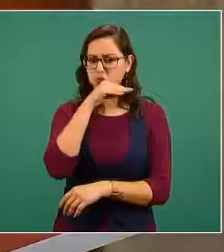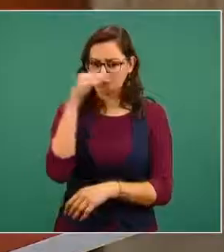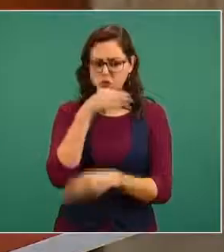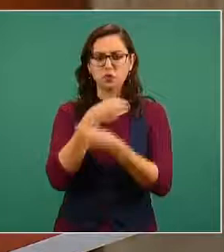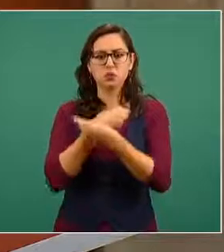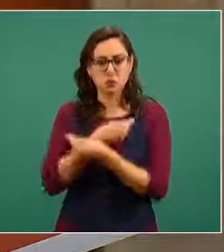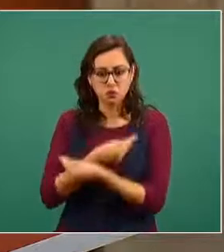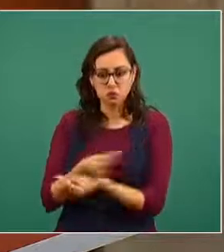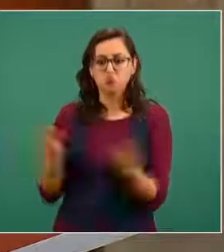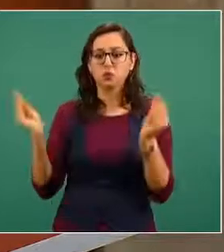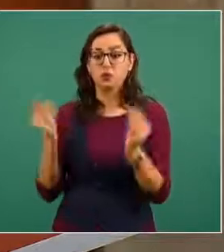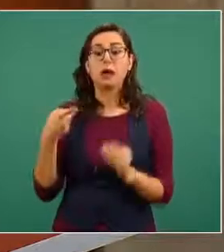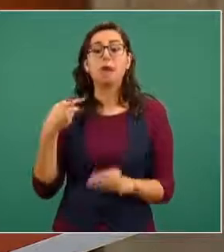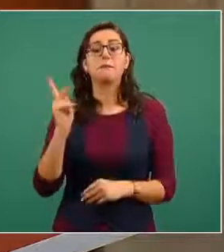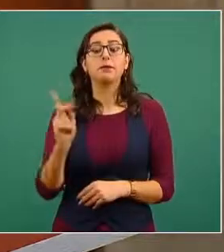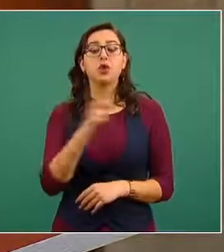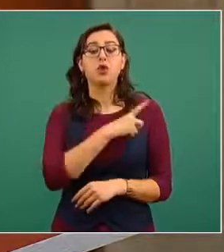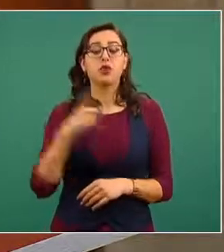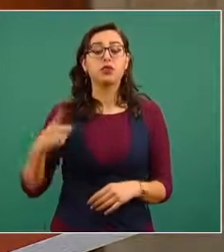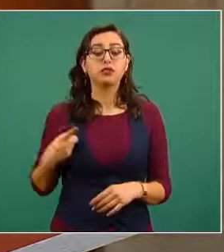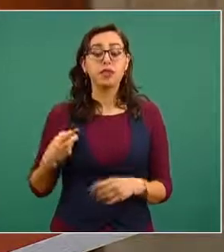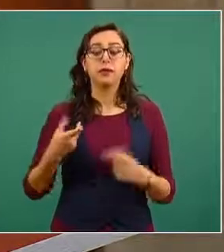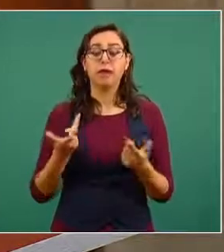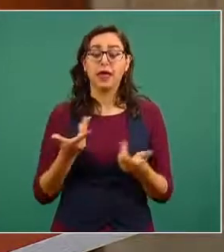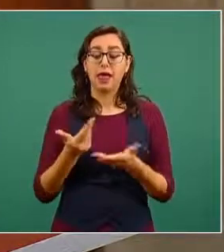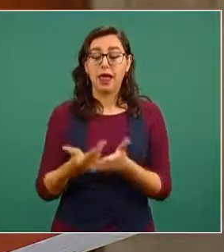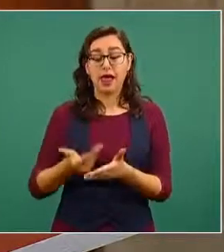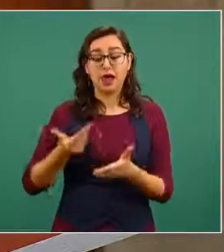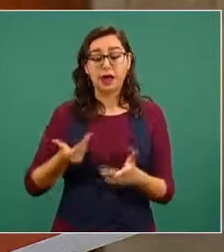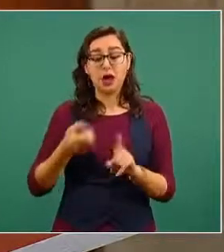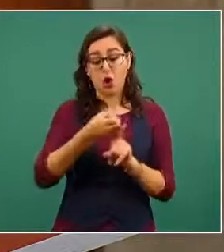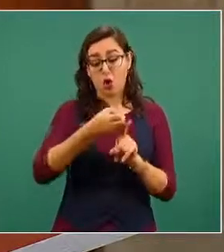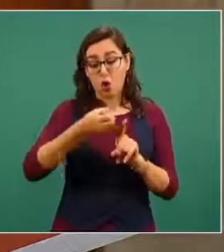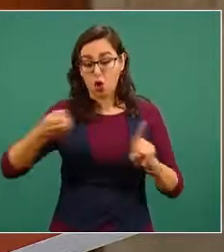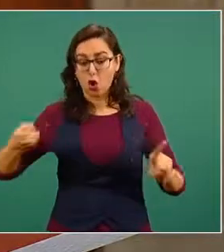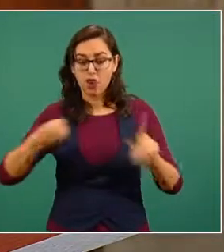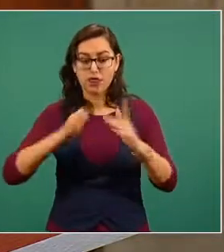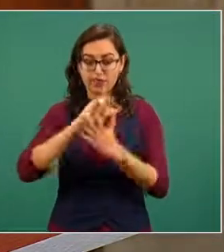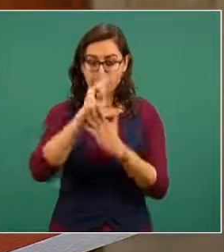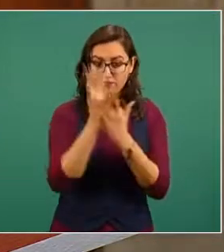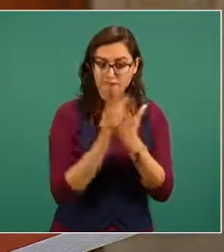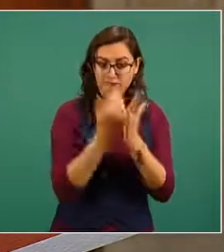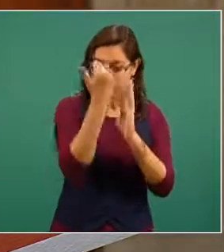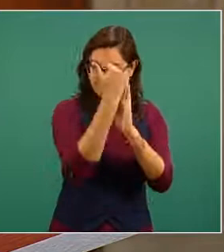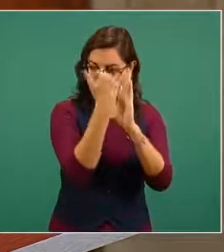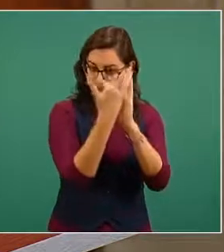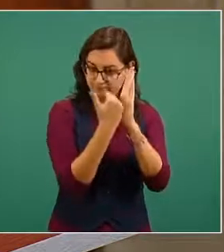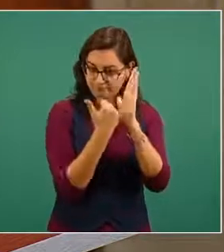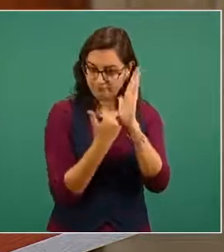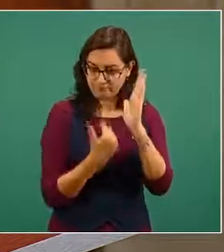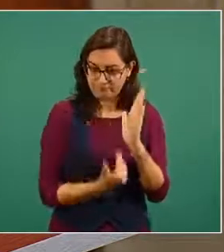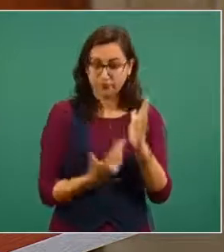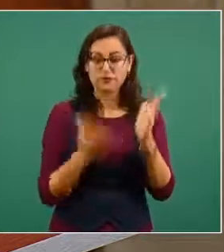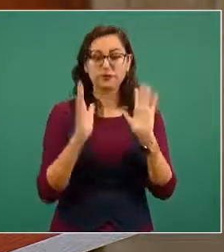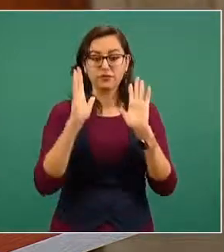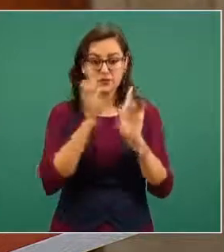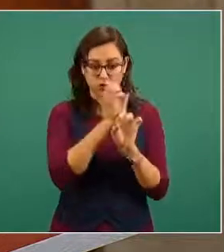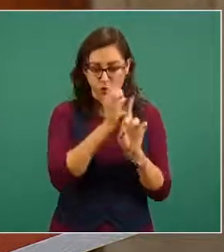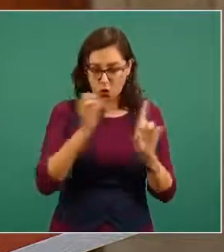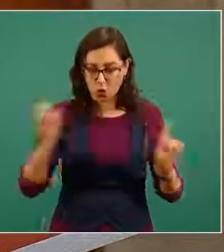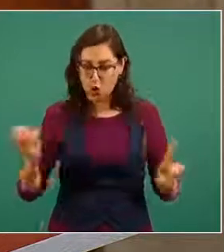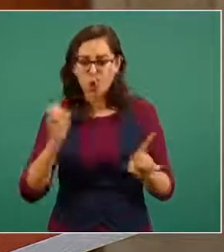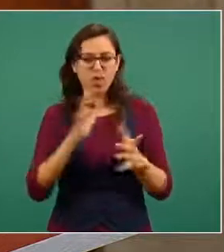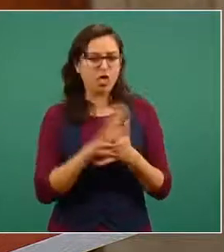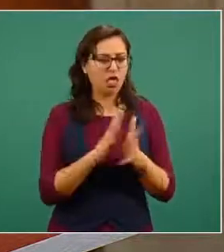que llevar a cabo un programa para que no haya desorden que no haya